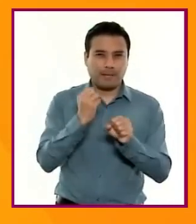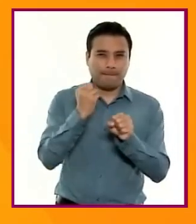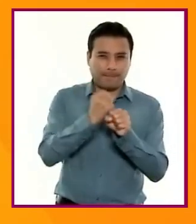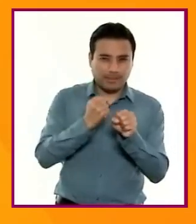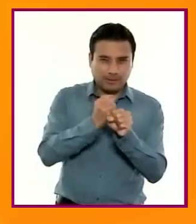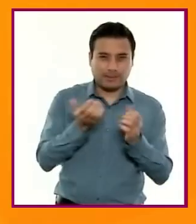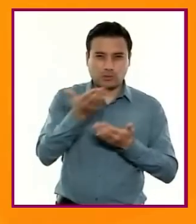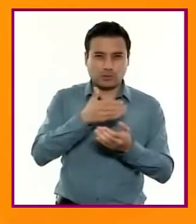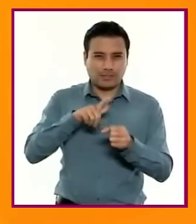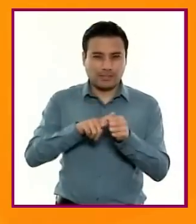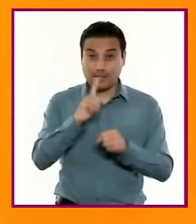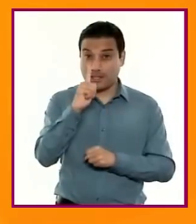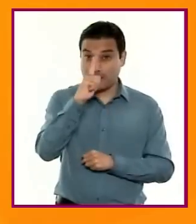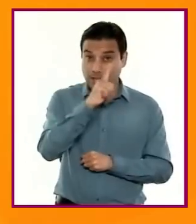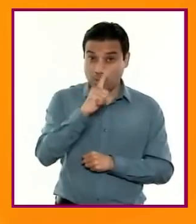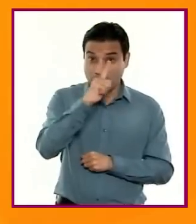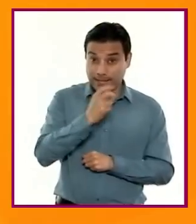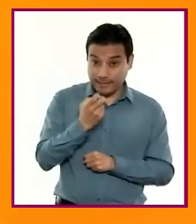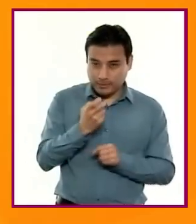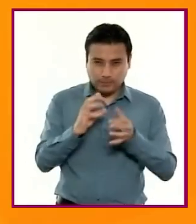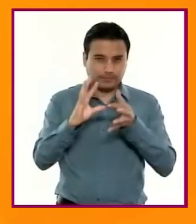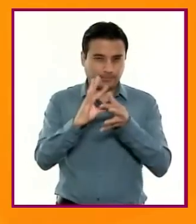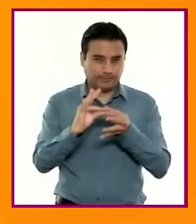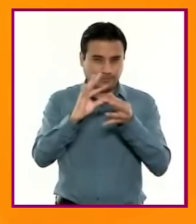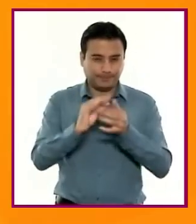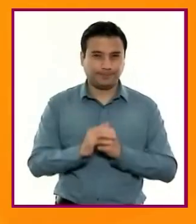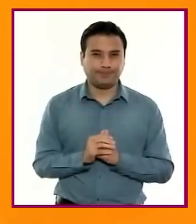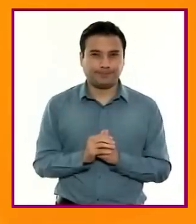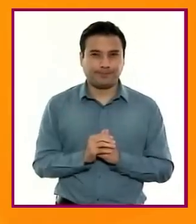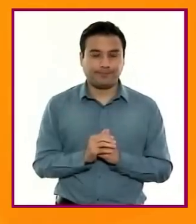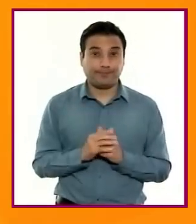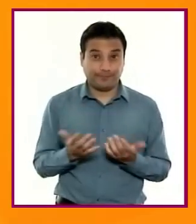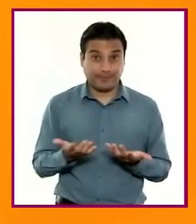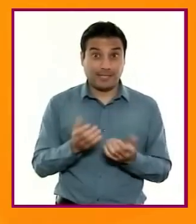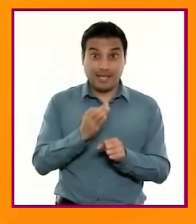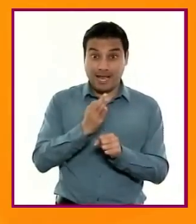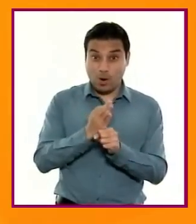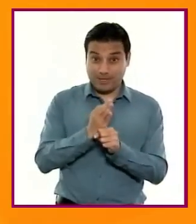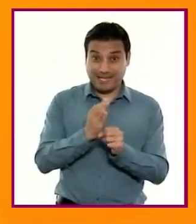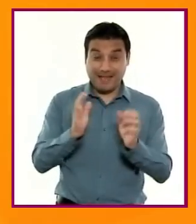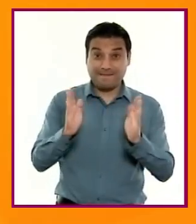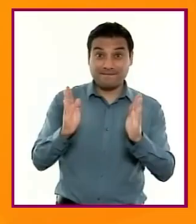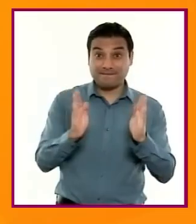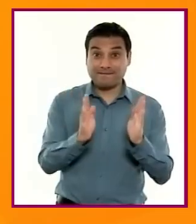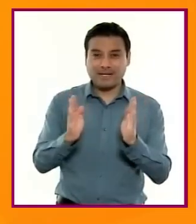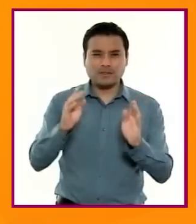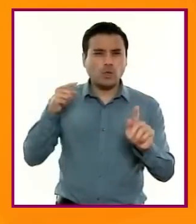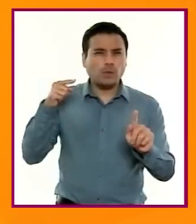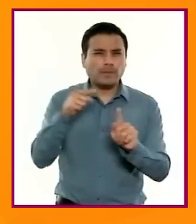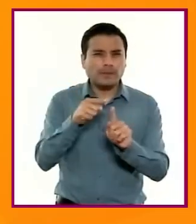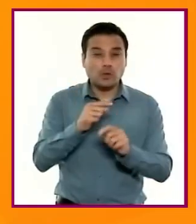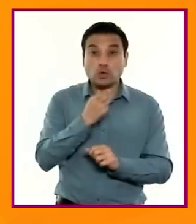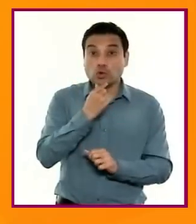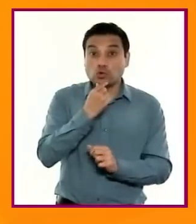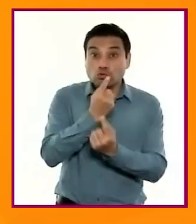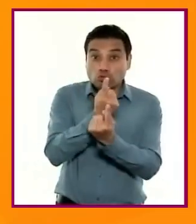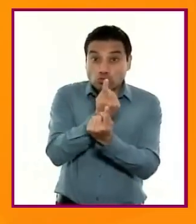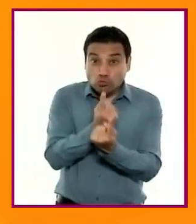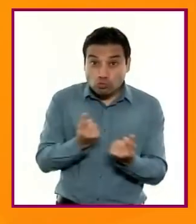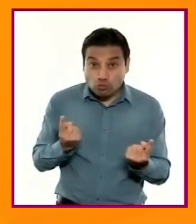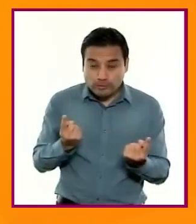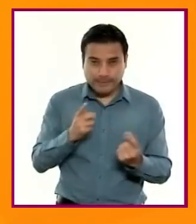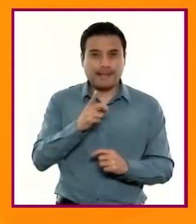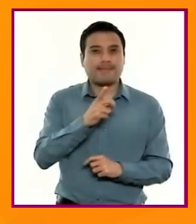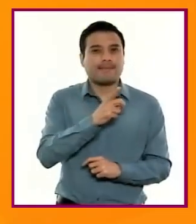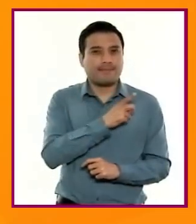lenguajes. Por ello, una de las principales finalidades de esta fase es que niñas y niños se familiaricen cada vez más